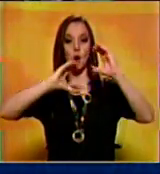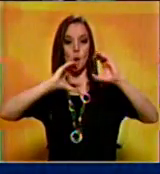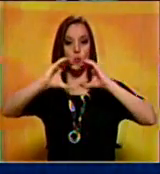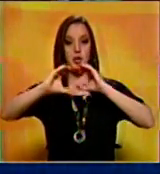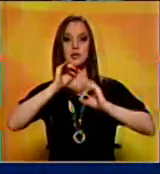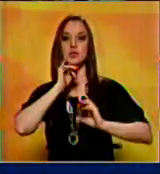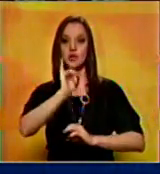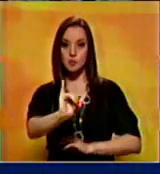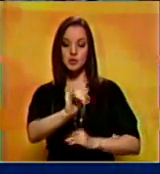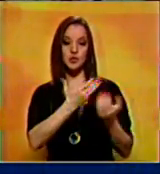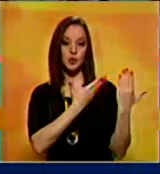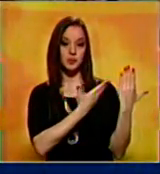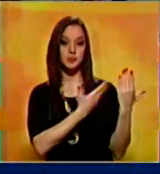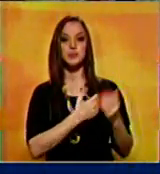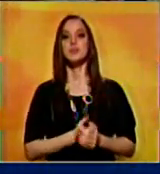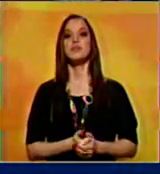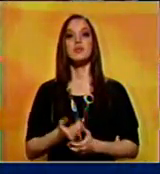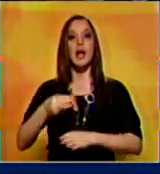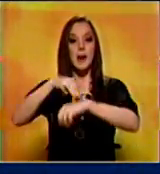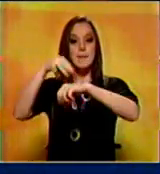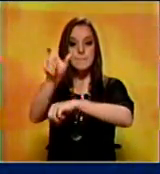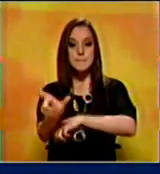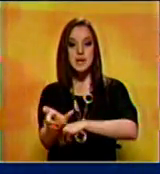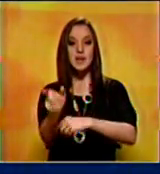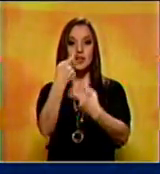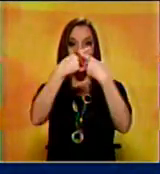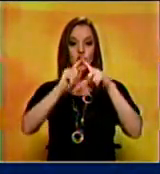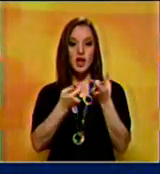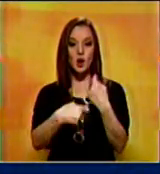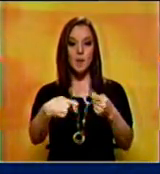Rodríguez nuestro ministro de comercio